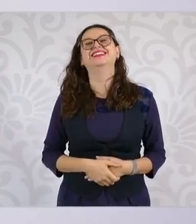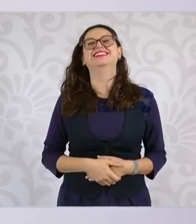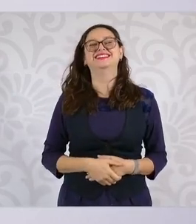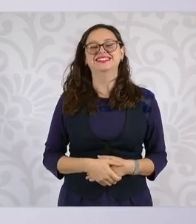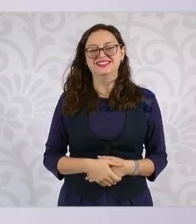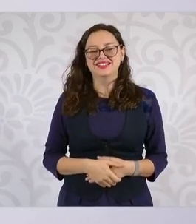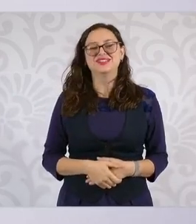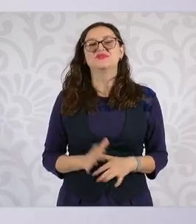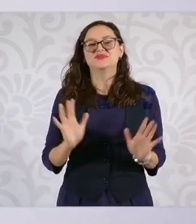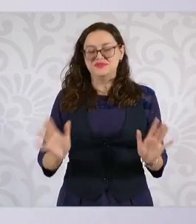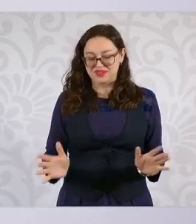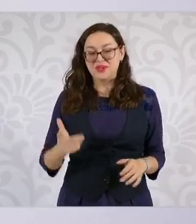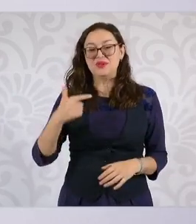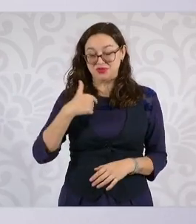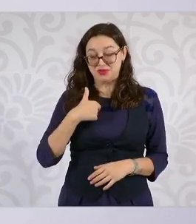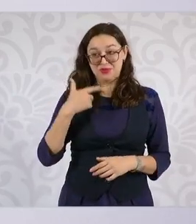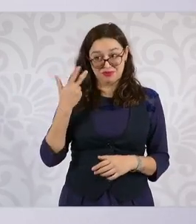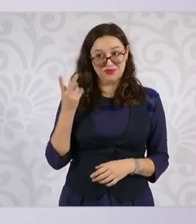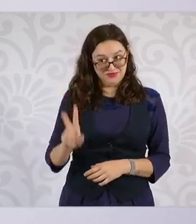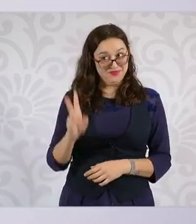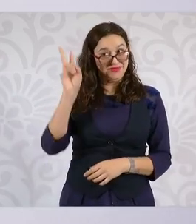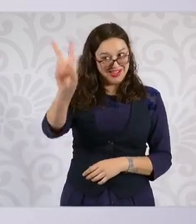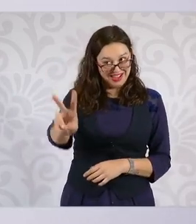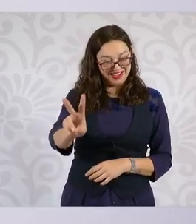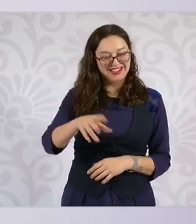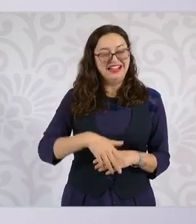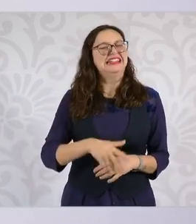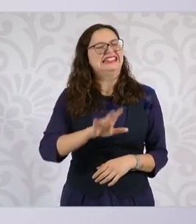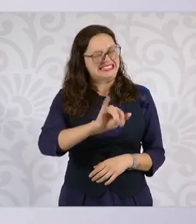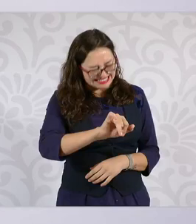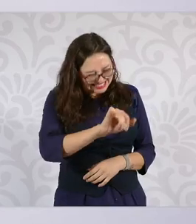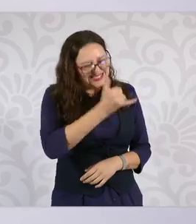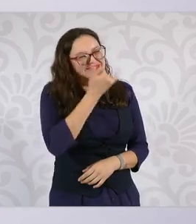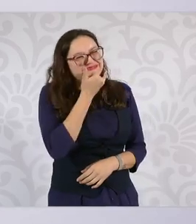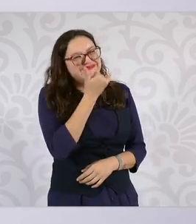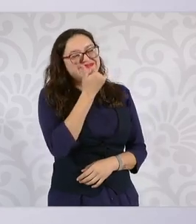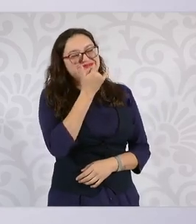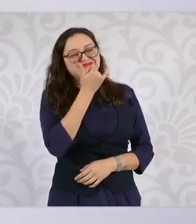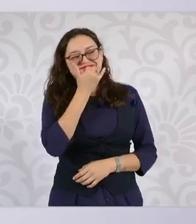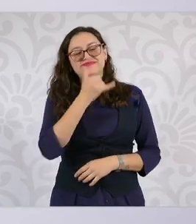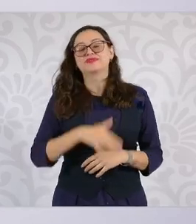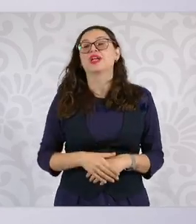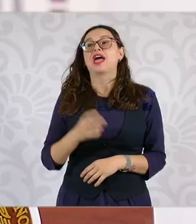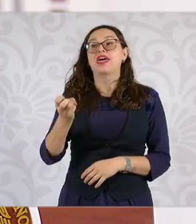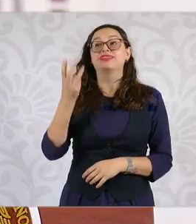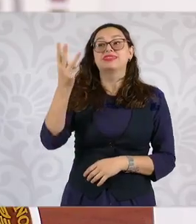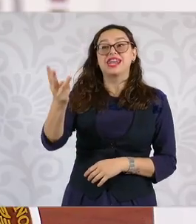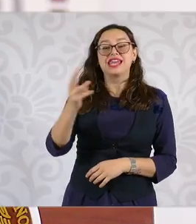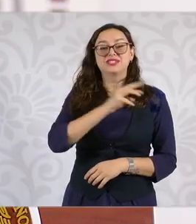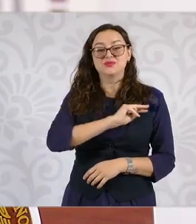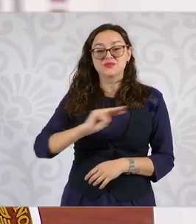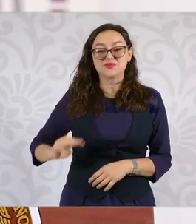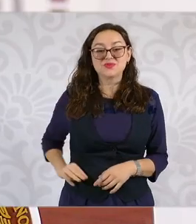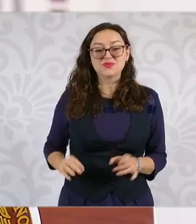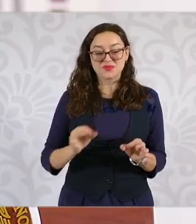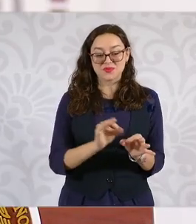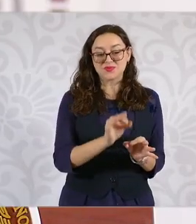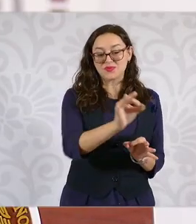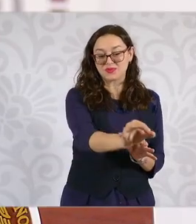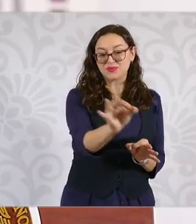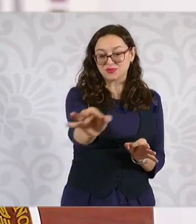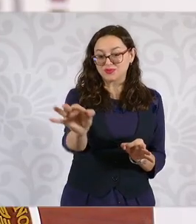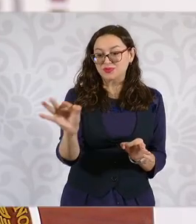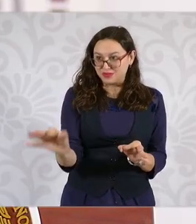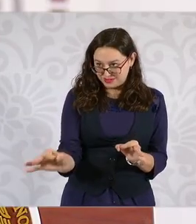Cabos, a La Paz y a Mulejé probablemente. Perdón. Queremos ir a los tres municipios. Yo me comprometí